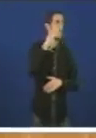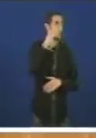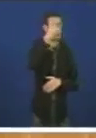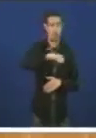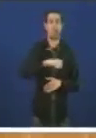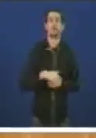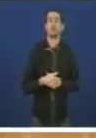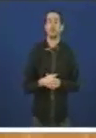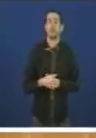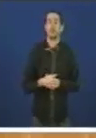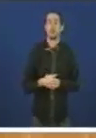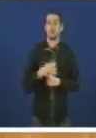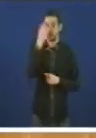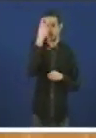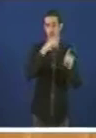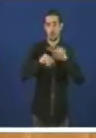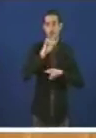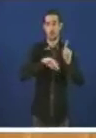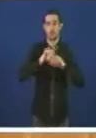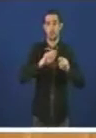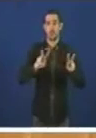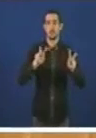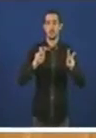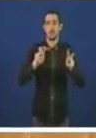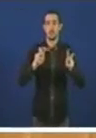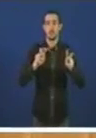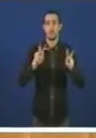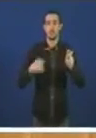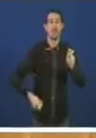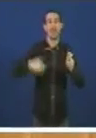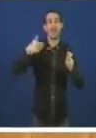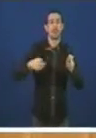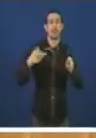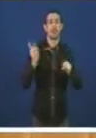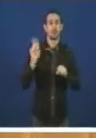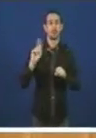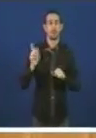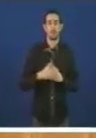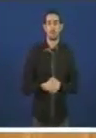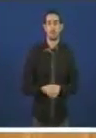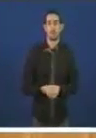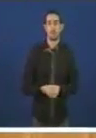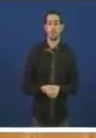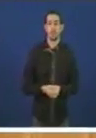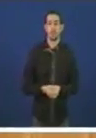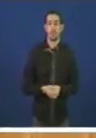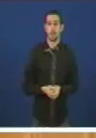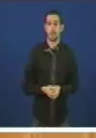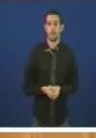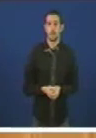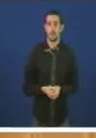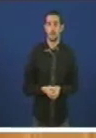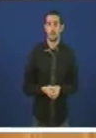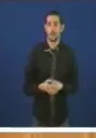Non se preocupe por o erro señor presidente Non foi un tema grave O bon Se me das o tempo